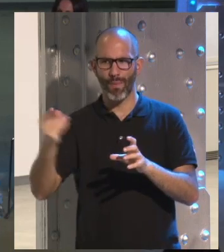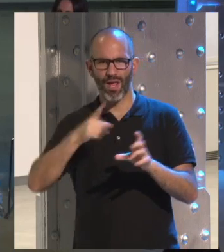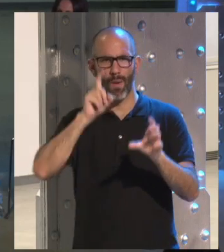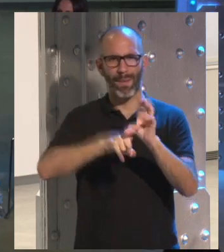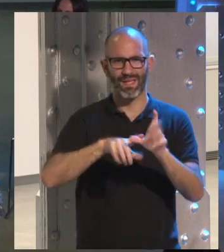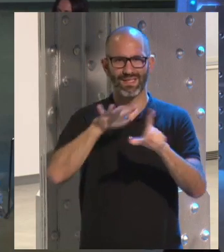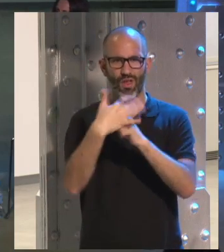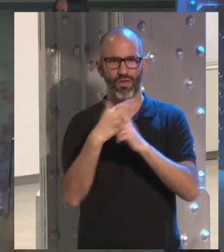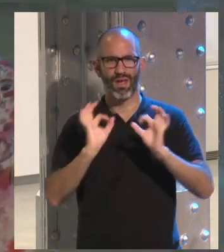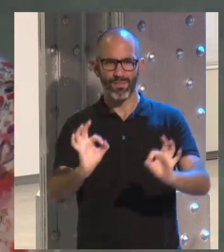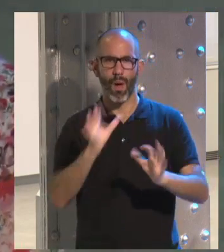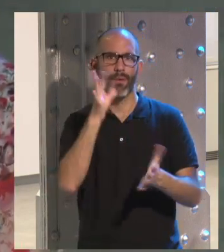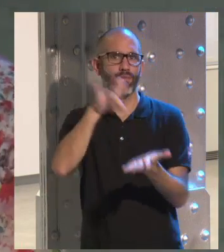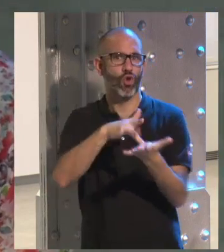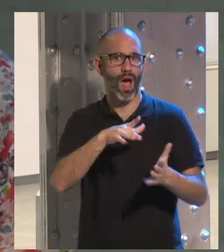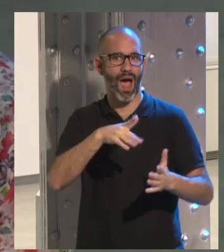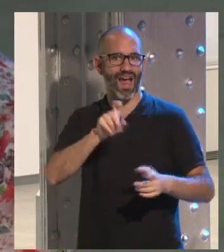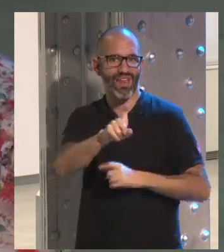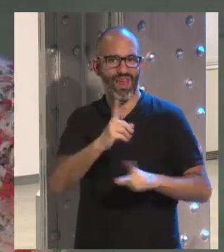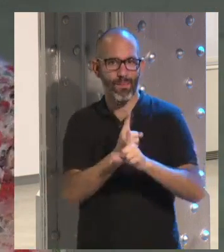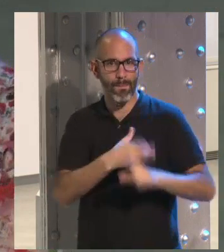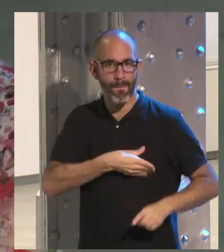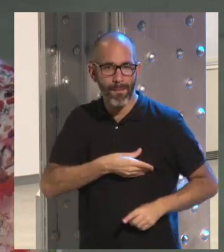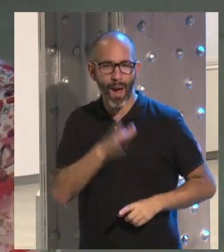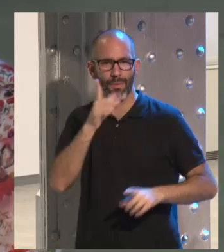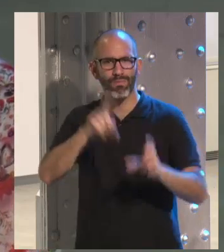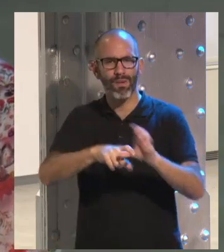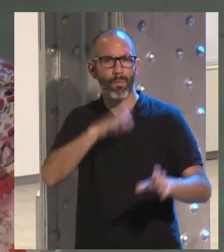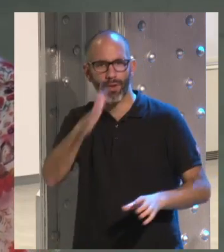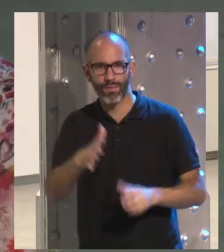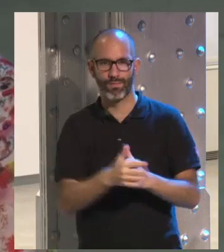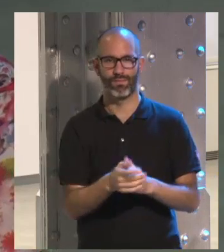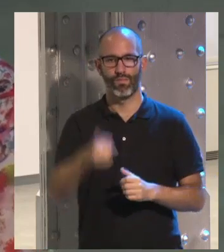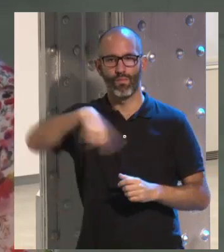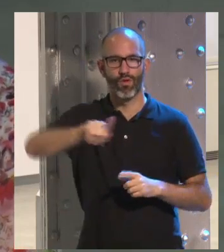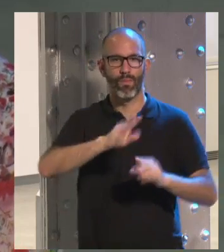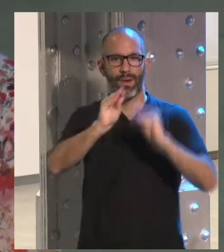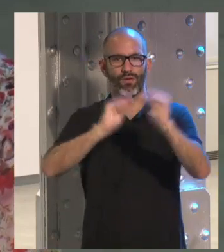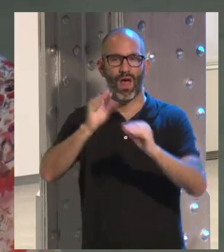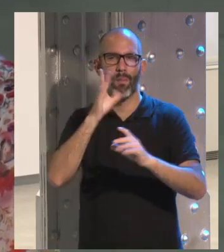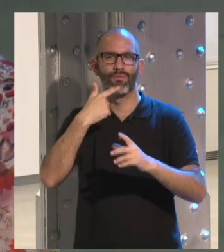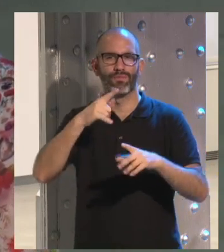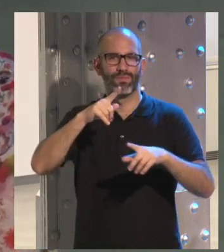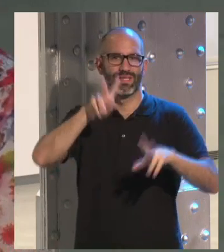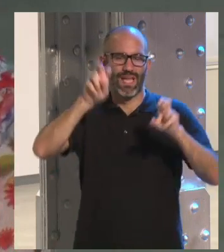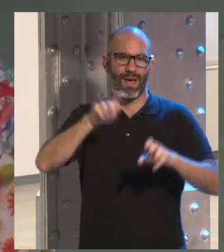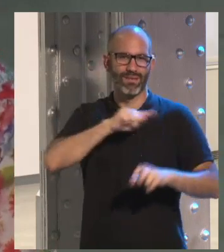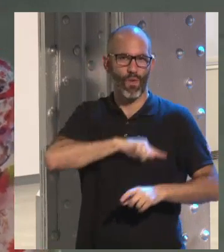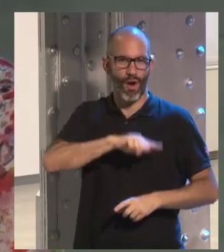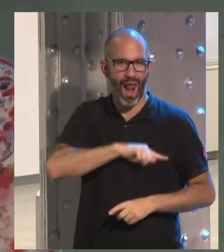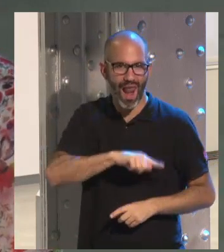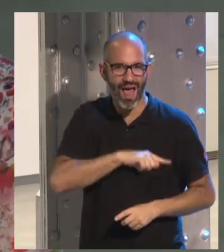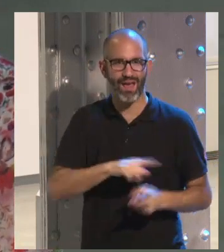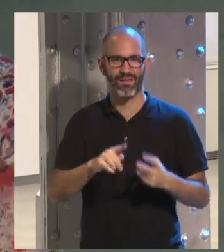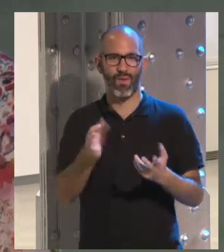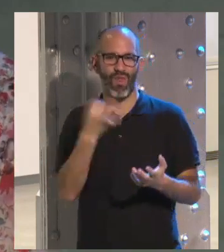en situaciones como esta? Bueno, pues aquí tenemos algunas razones que ellos nos dieron, por razones morales, bueno, pues debo